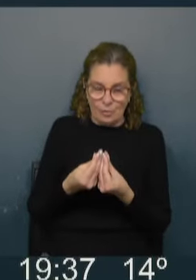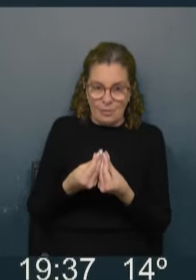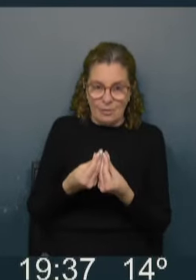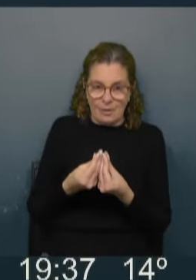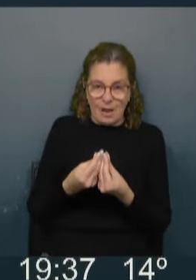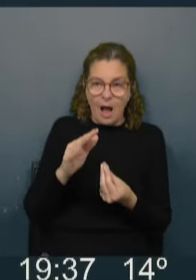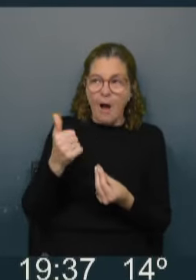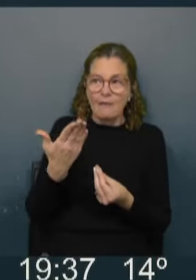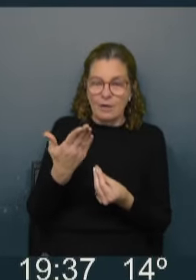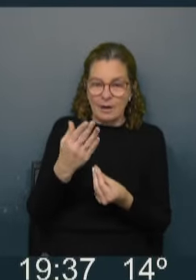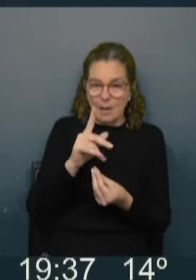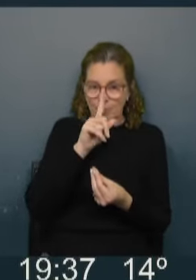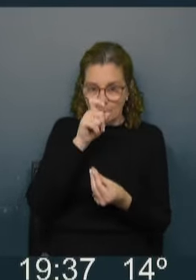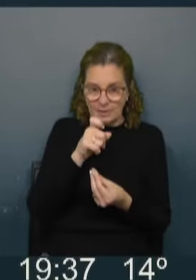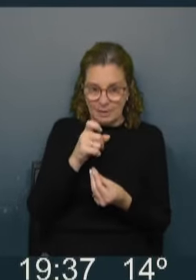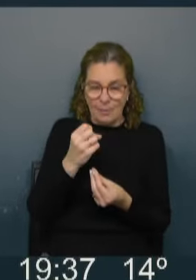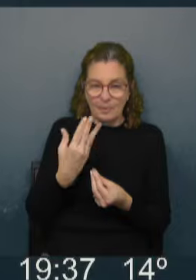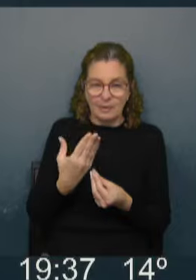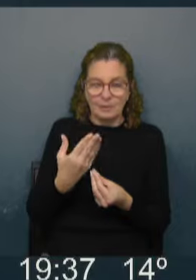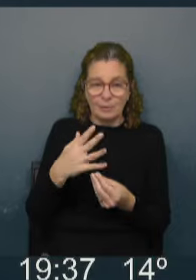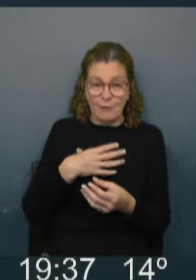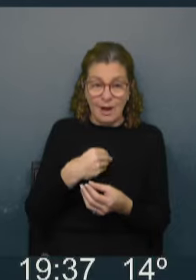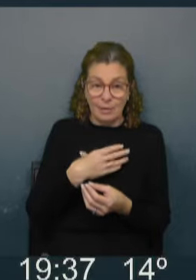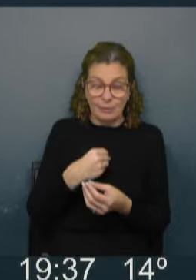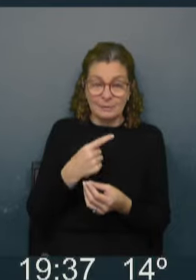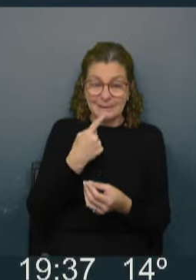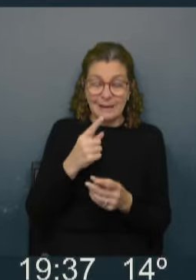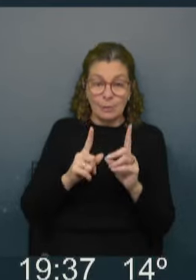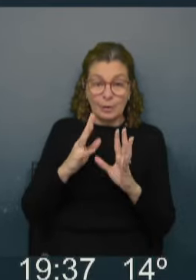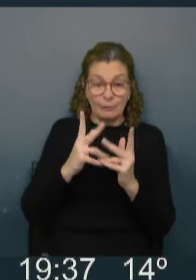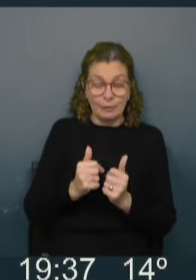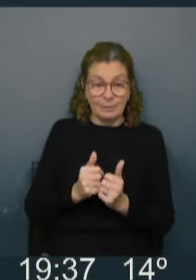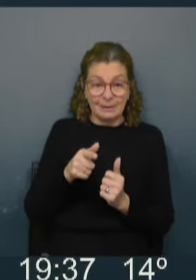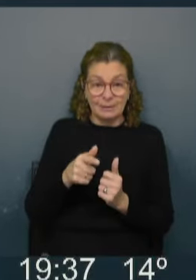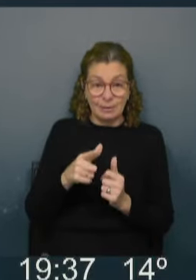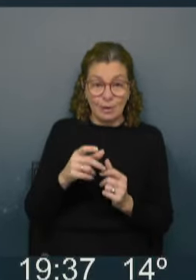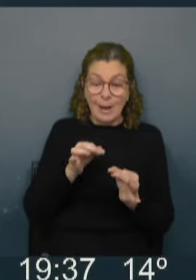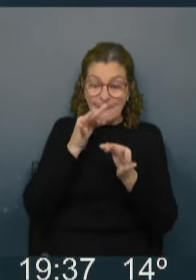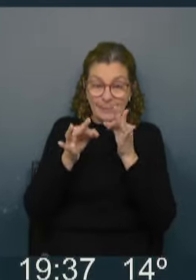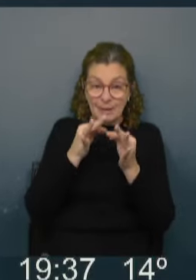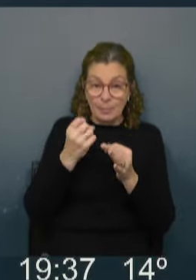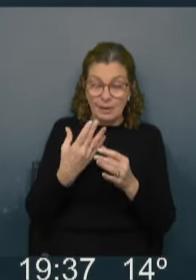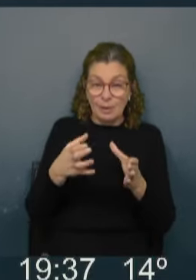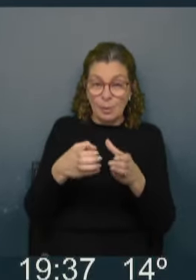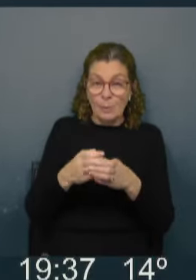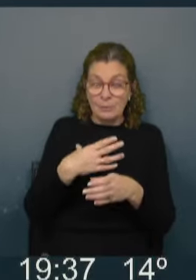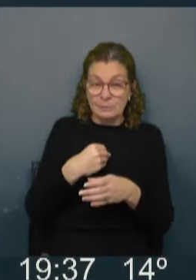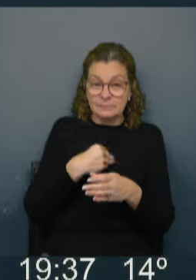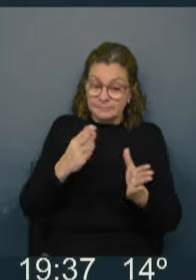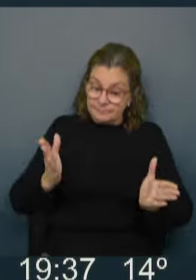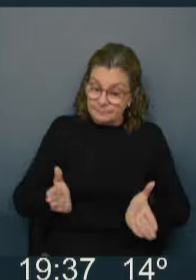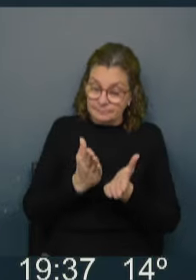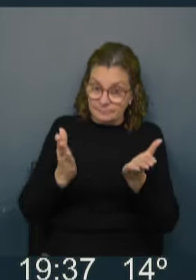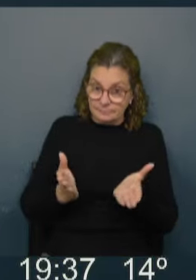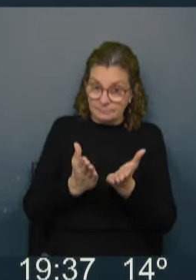el interior del país para el Partido Nacional. Eso, de alguna forma, es lo que explica por qué el Partido Nacional tiene